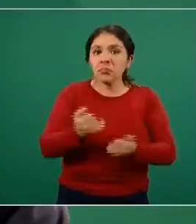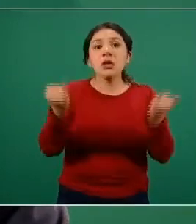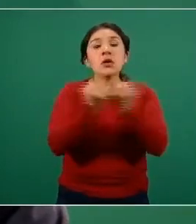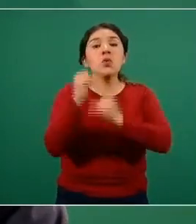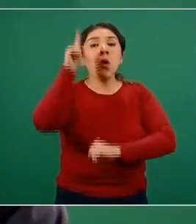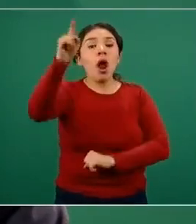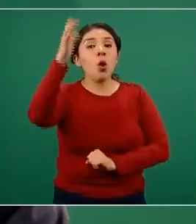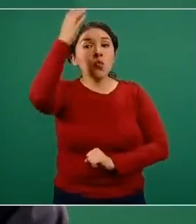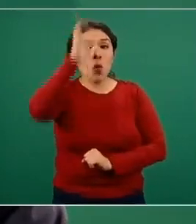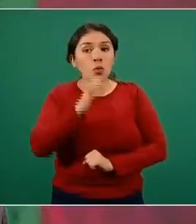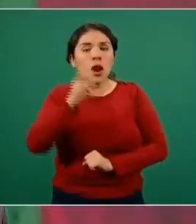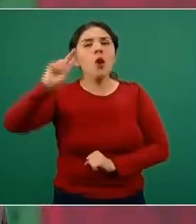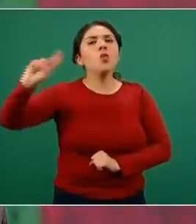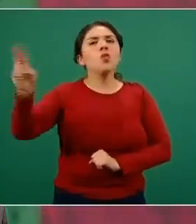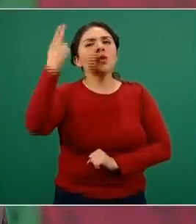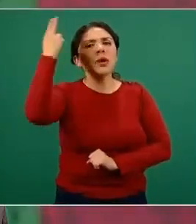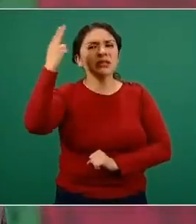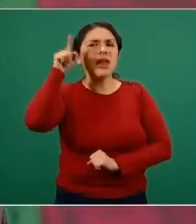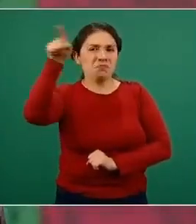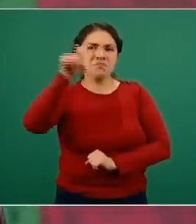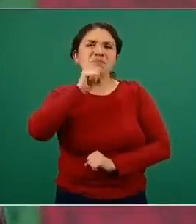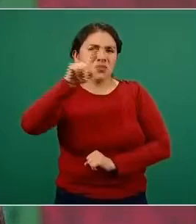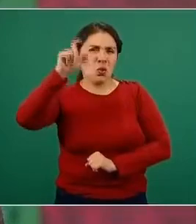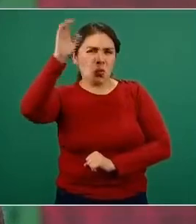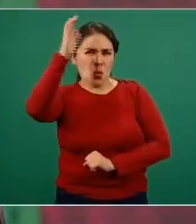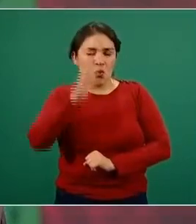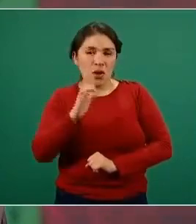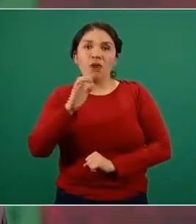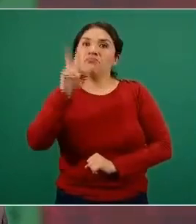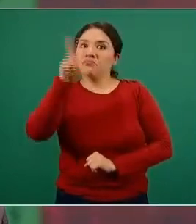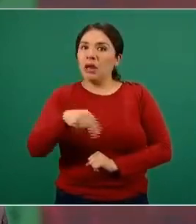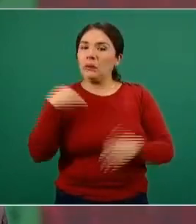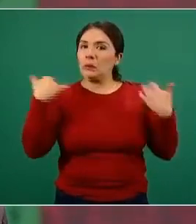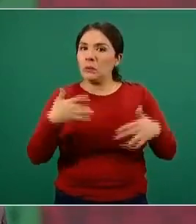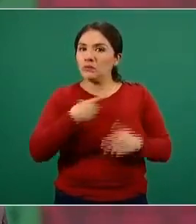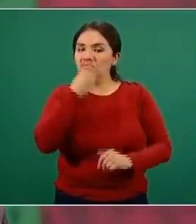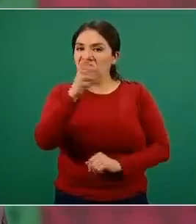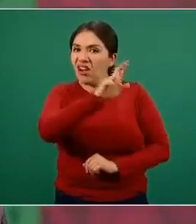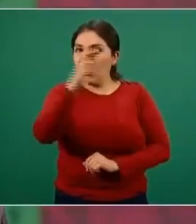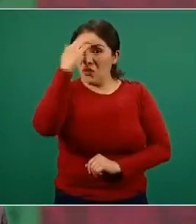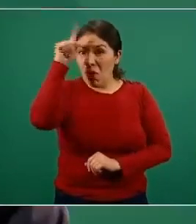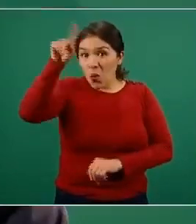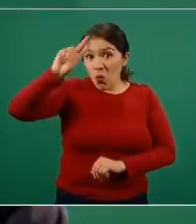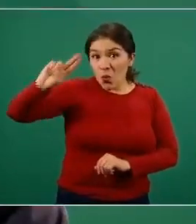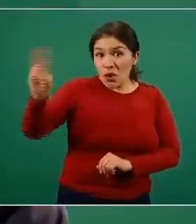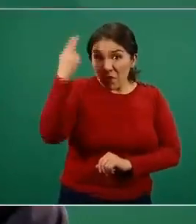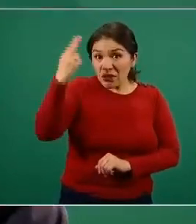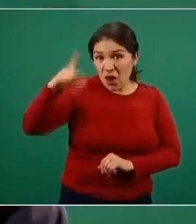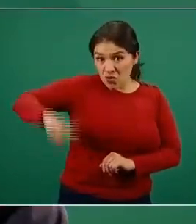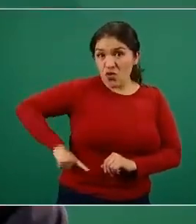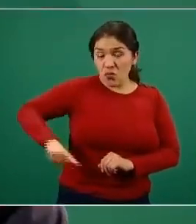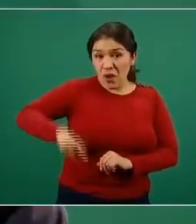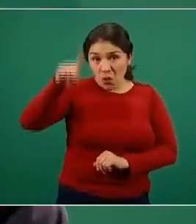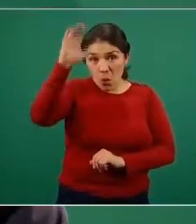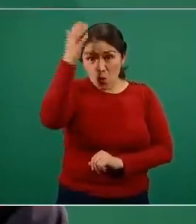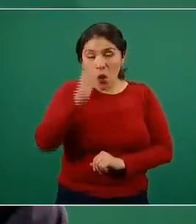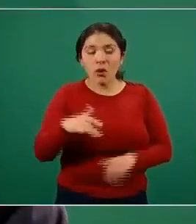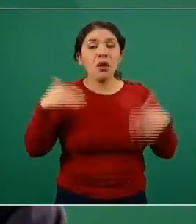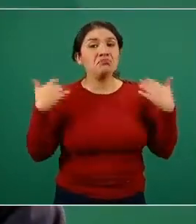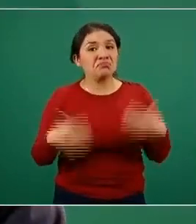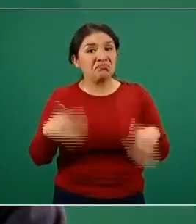de Coahuila, por la Universidad Autónoma de Coahuila. Quiero hacer un reconocimiento explícito a esta universidad pública que,